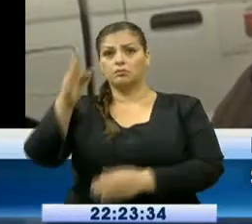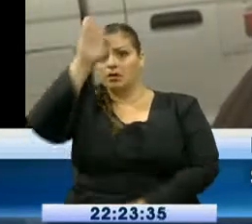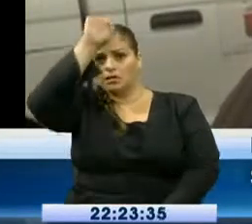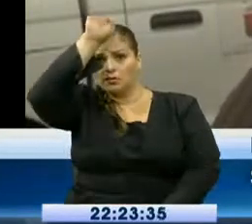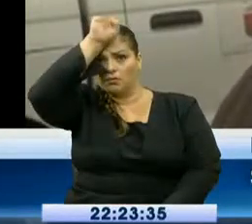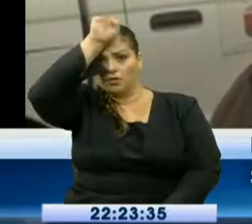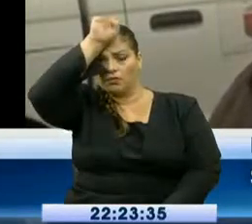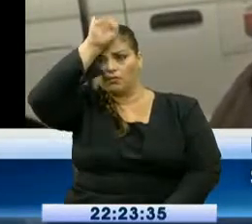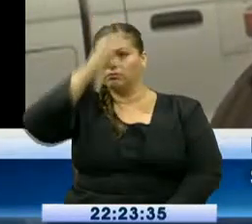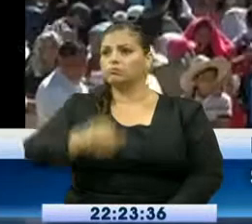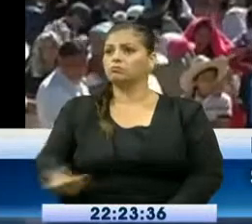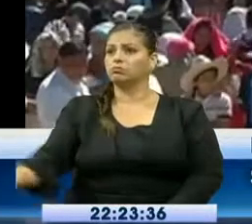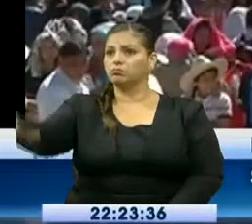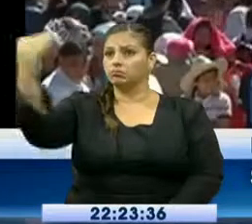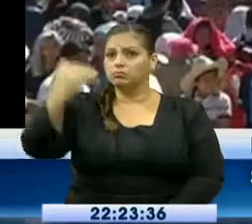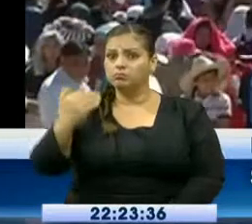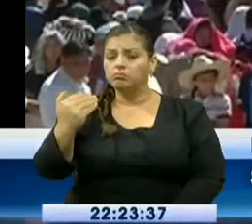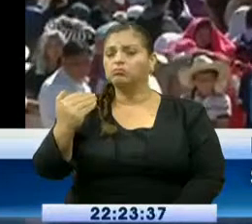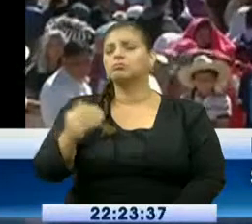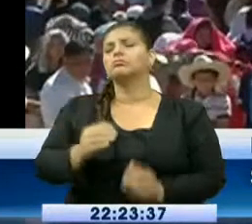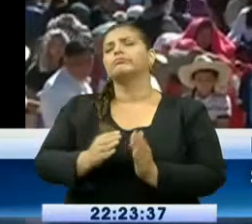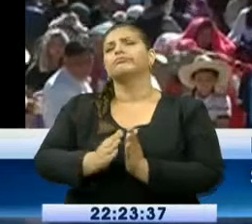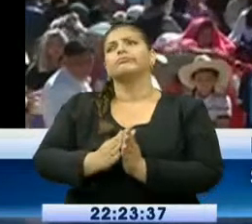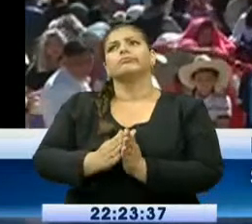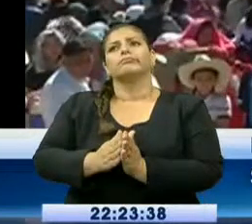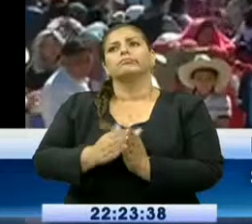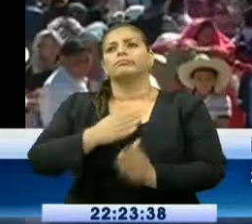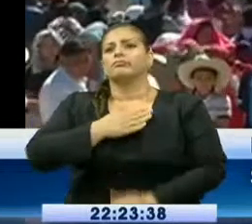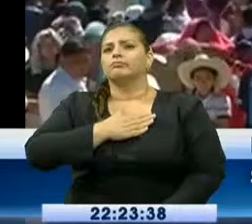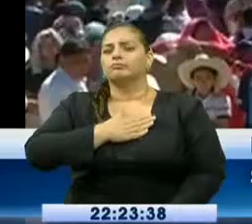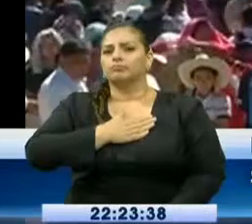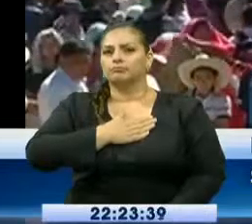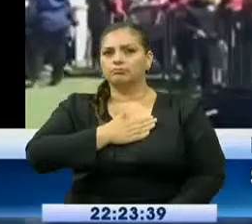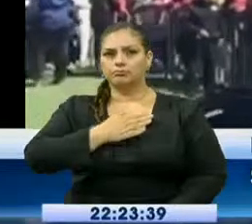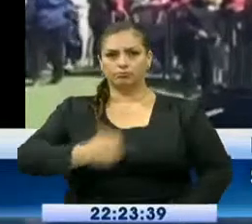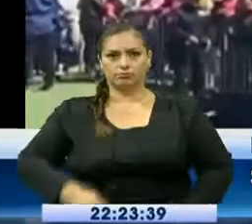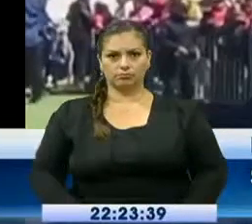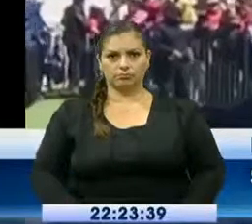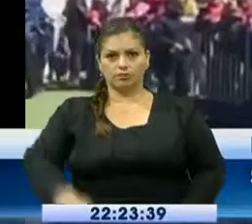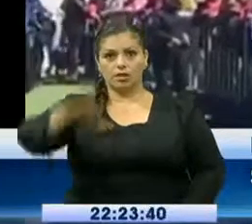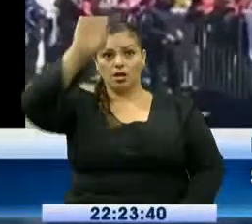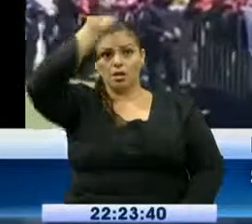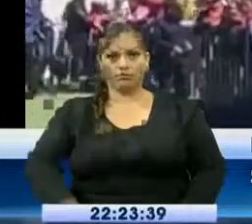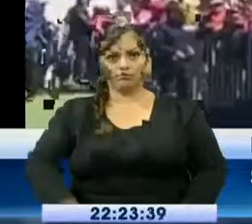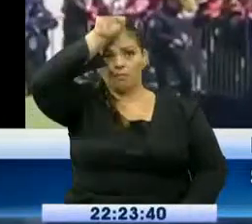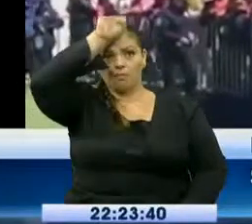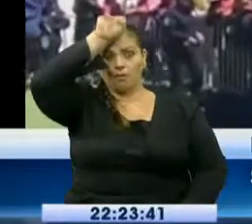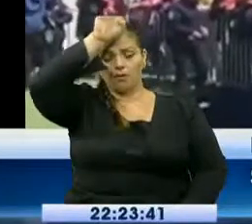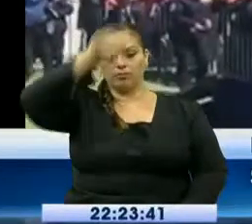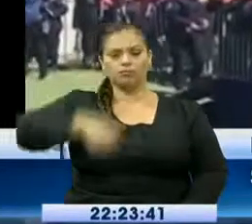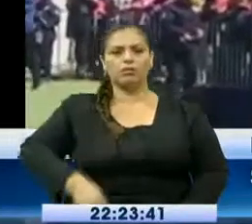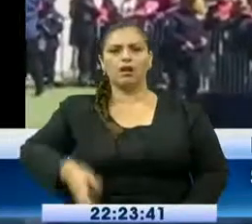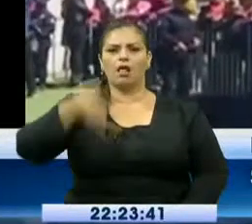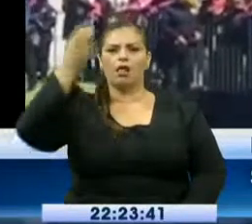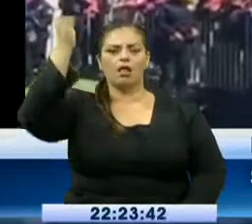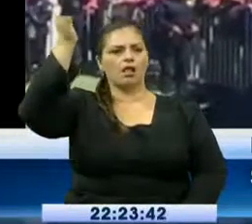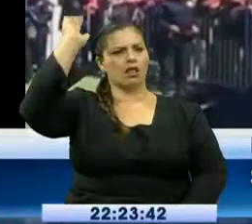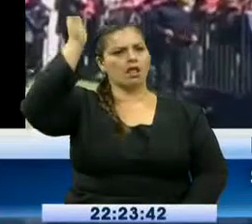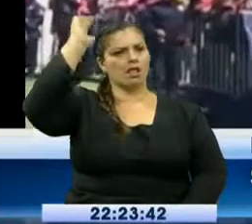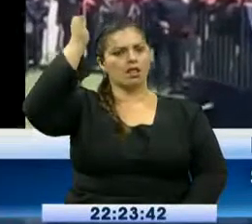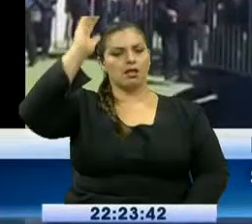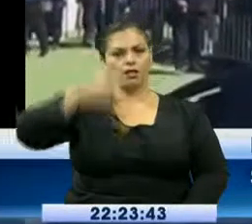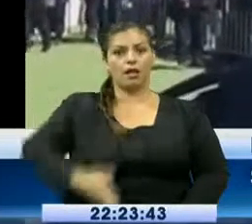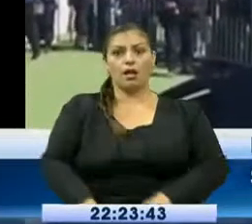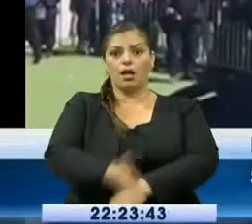chapanecas y a México. Hay un te bendicasmeba... Más de 100.000 entradas fueron distribuidas para la misa con